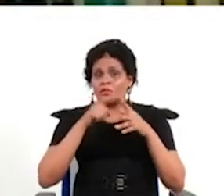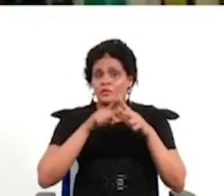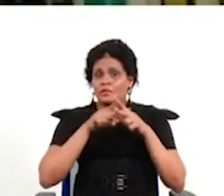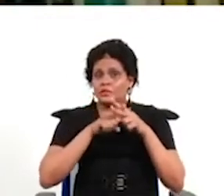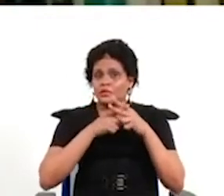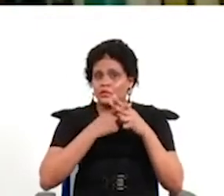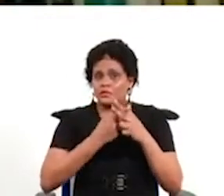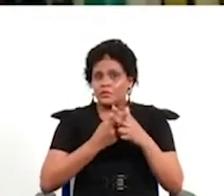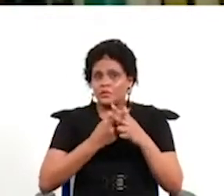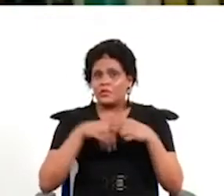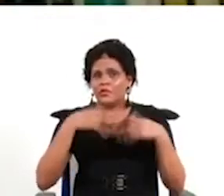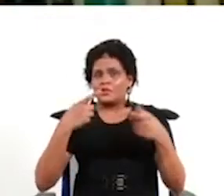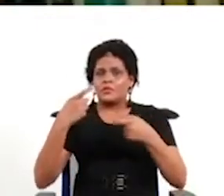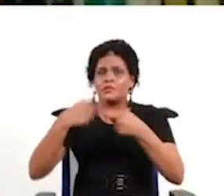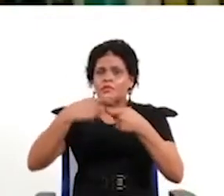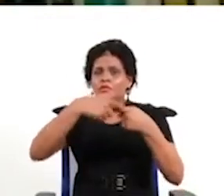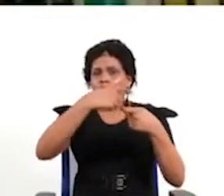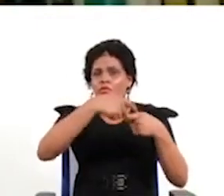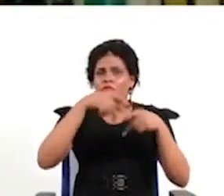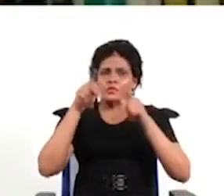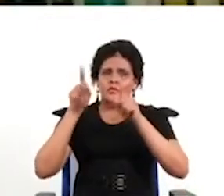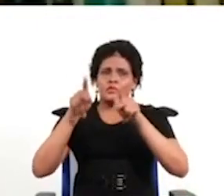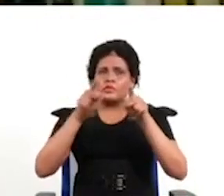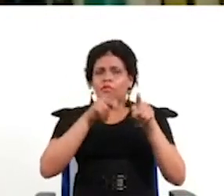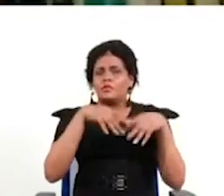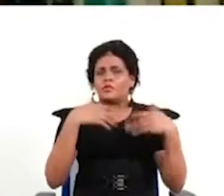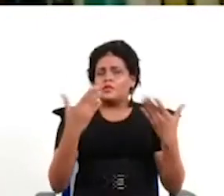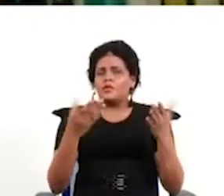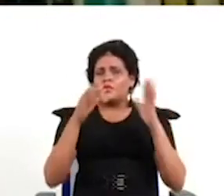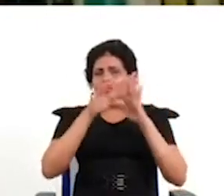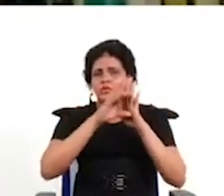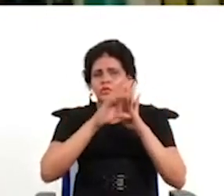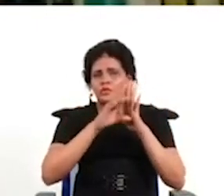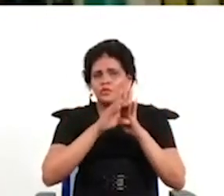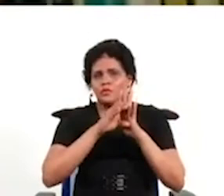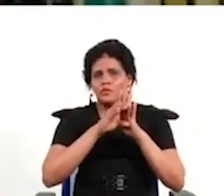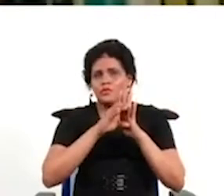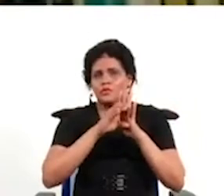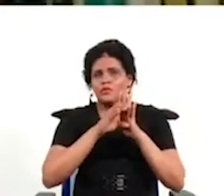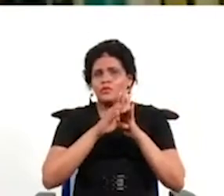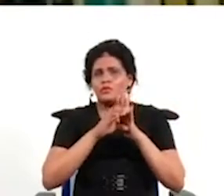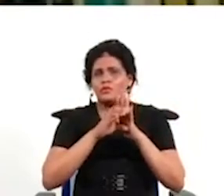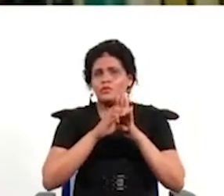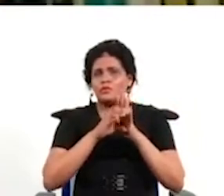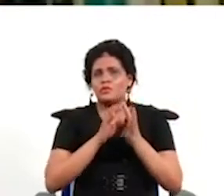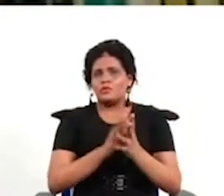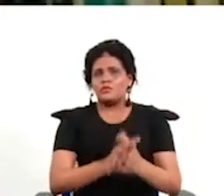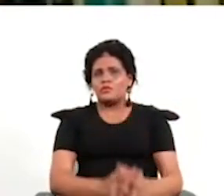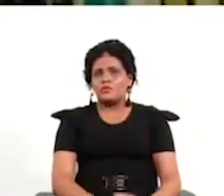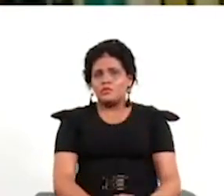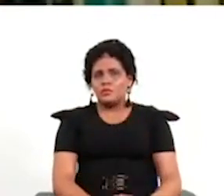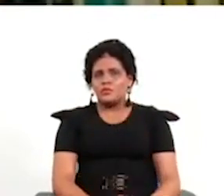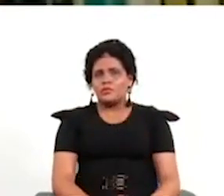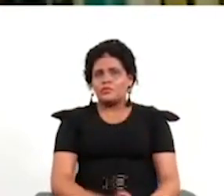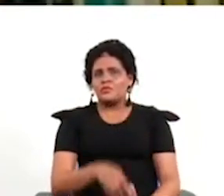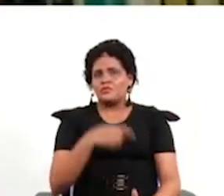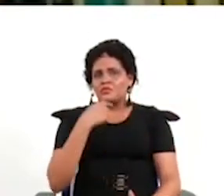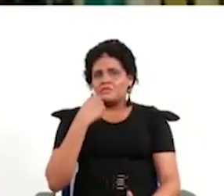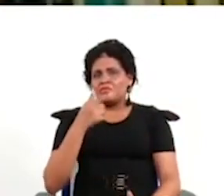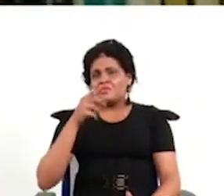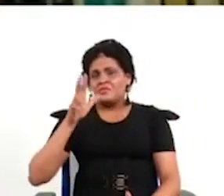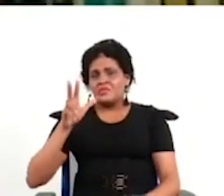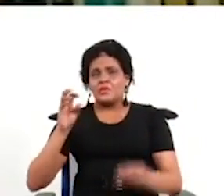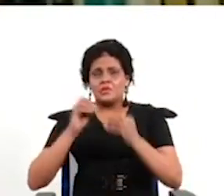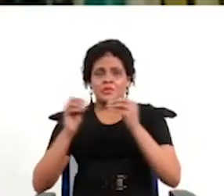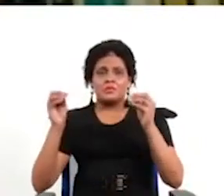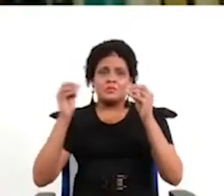modelos de participación ciudadana en procesos constituyentes que hay dos tipos de referendums bueno podría decirse tres pero hay uno que a me